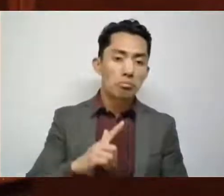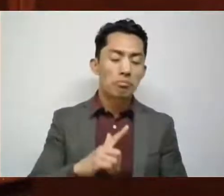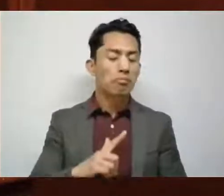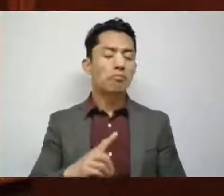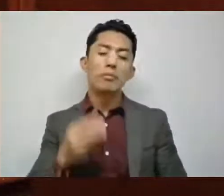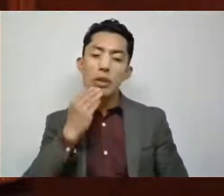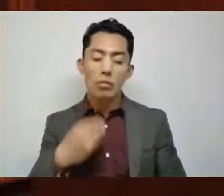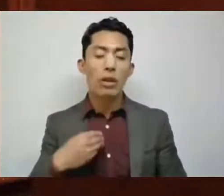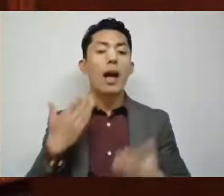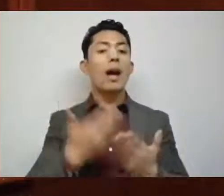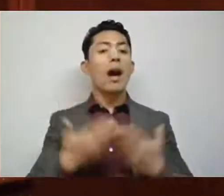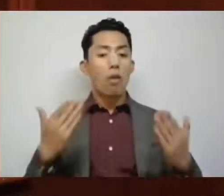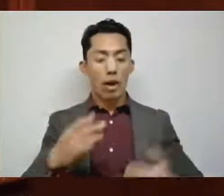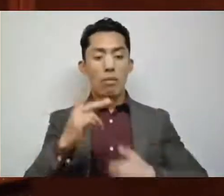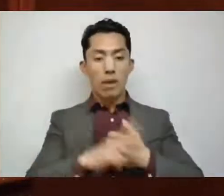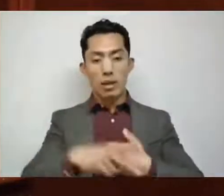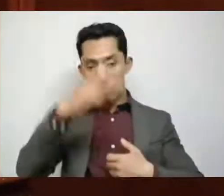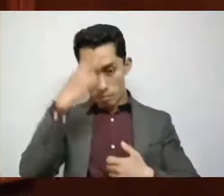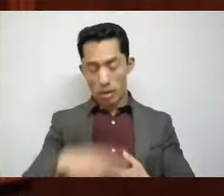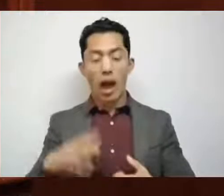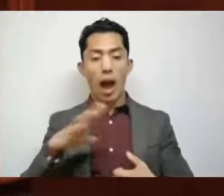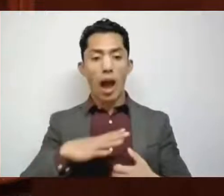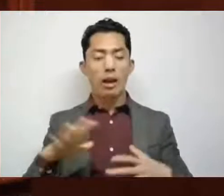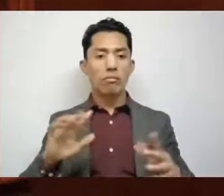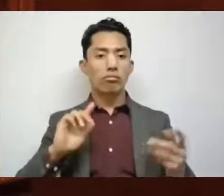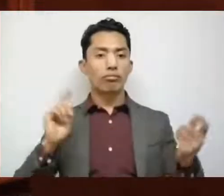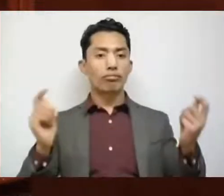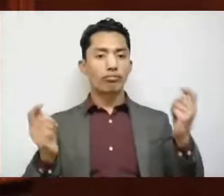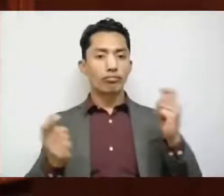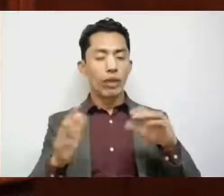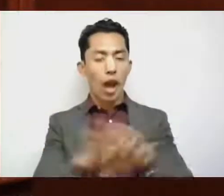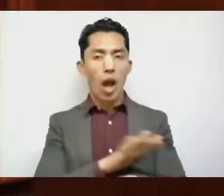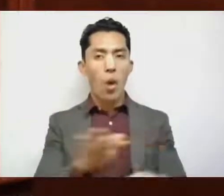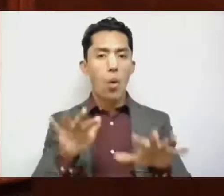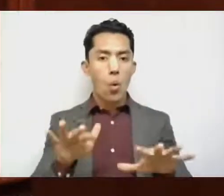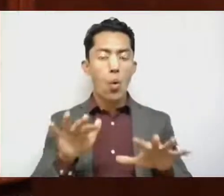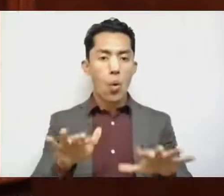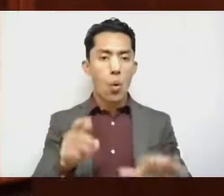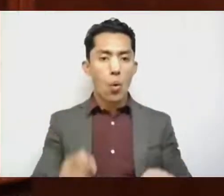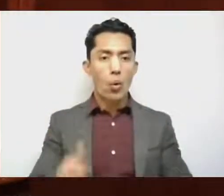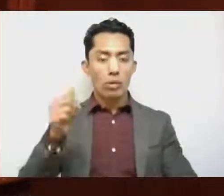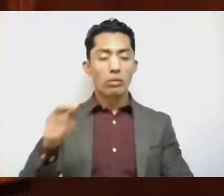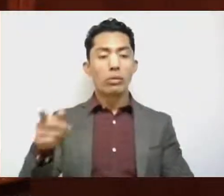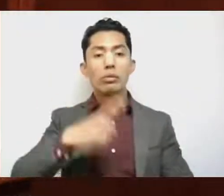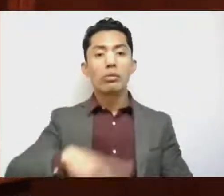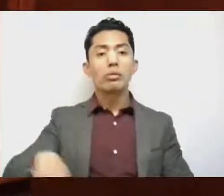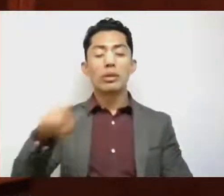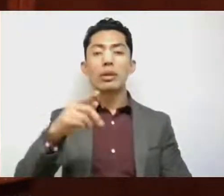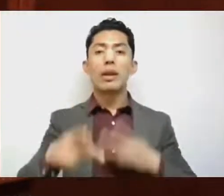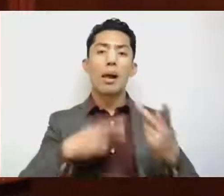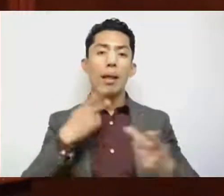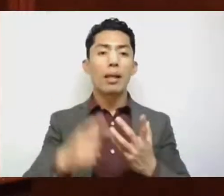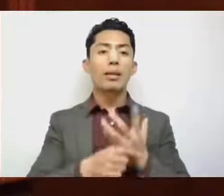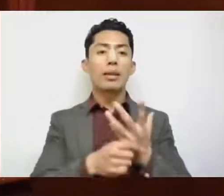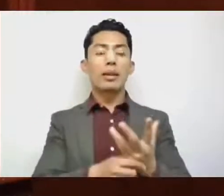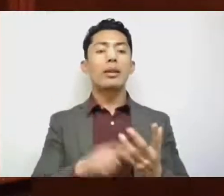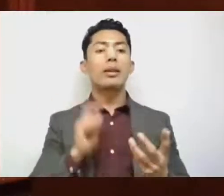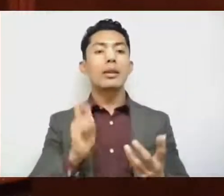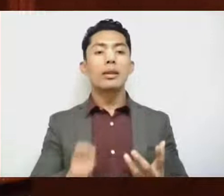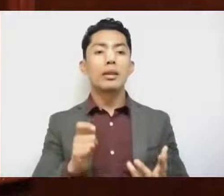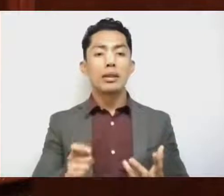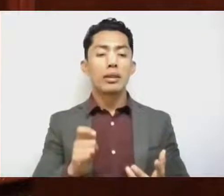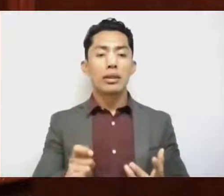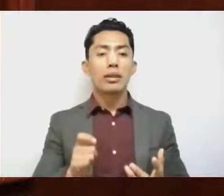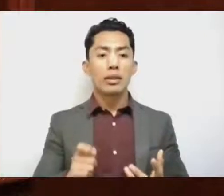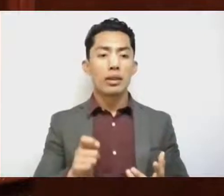está habiendo un momento de cambio histórico y como dicen que ya no es el